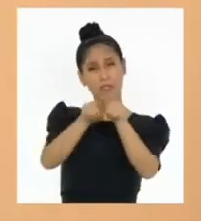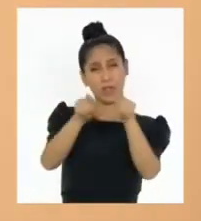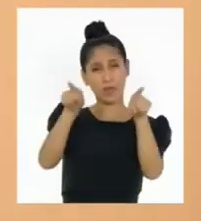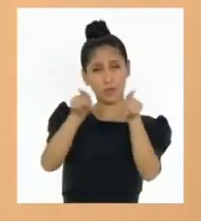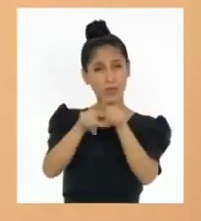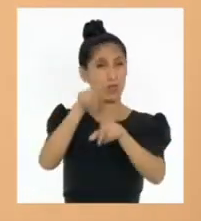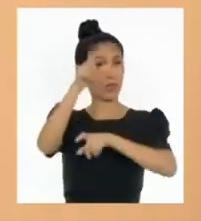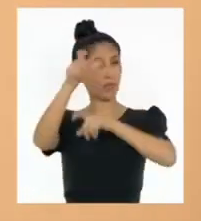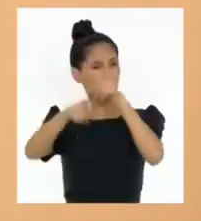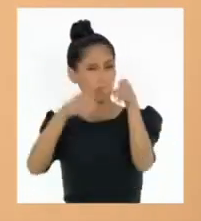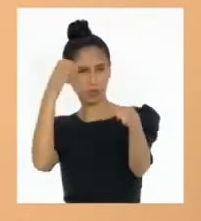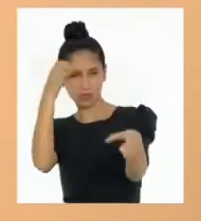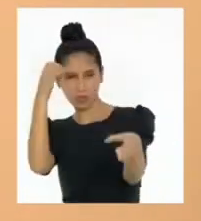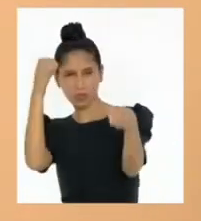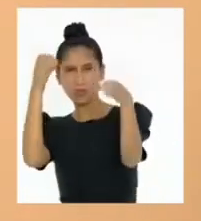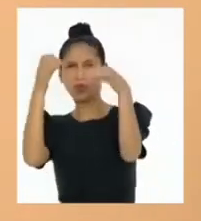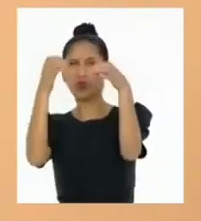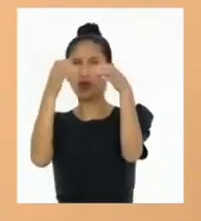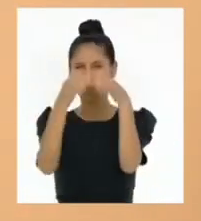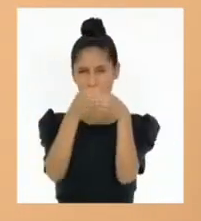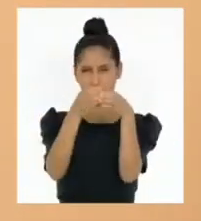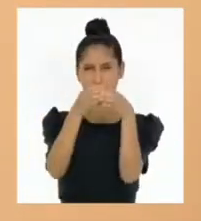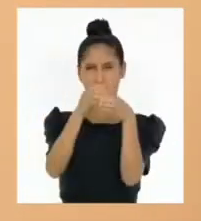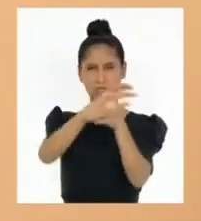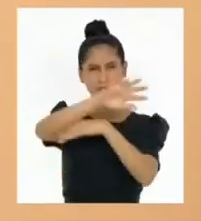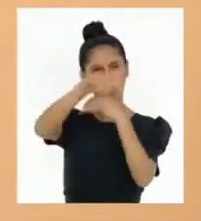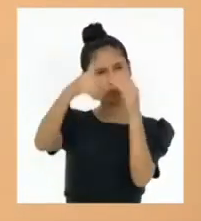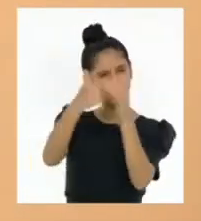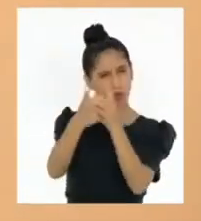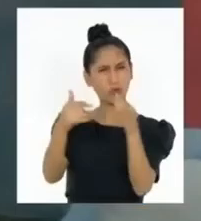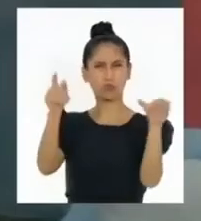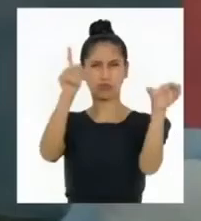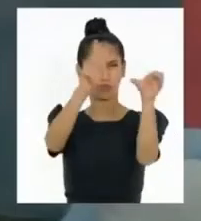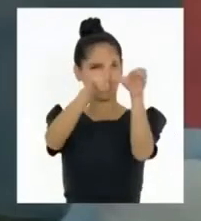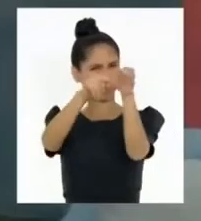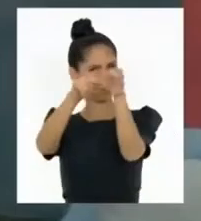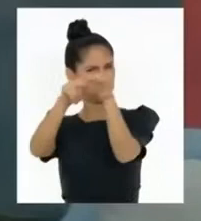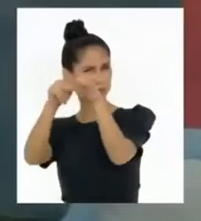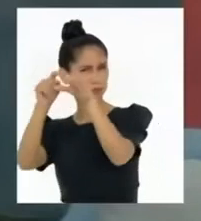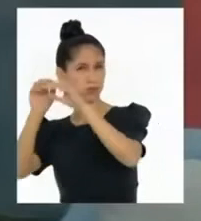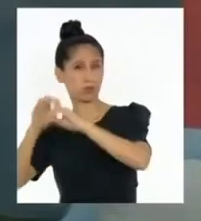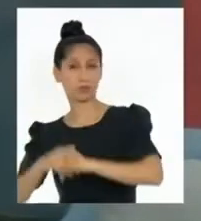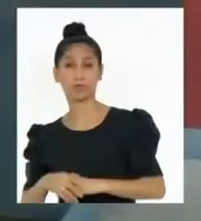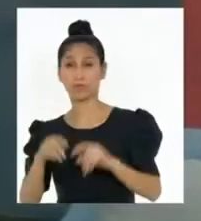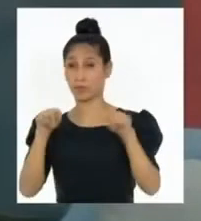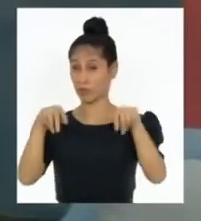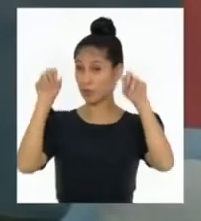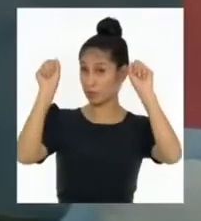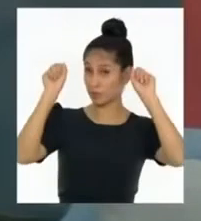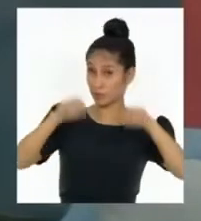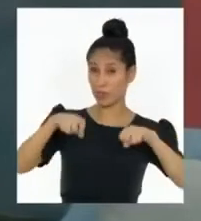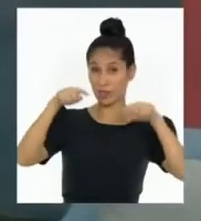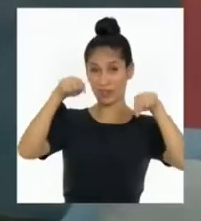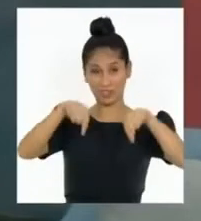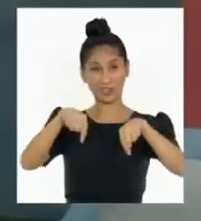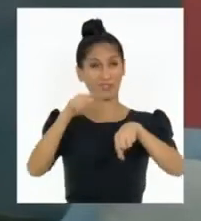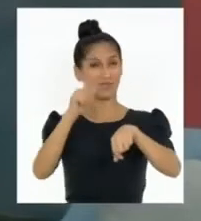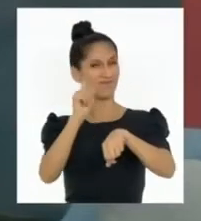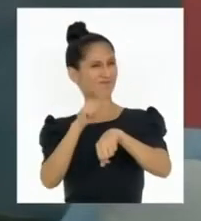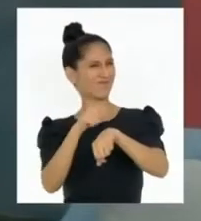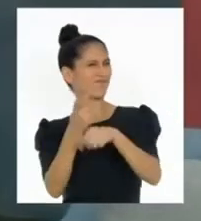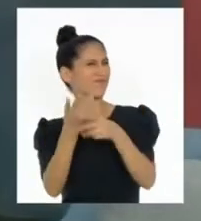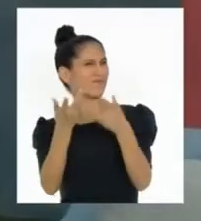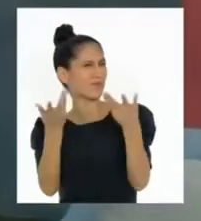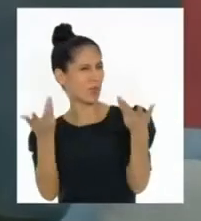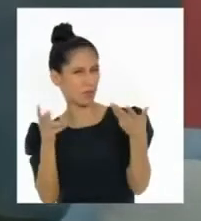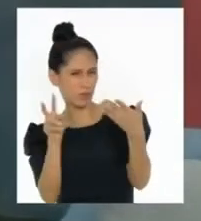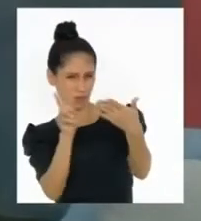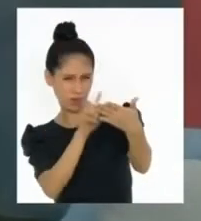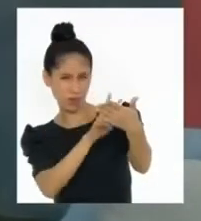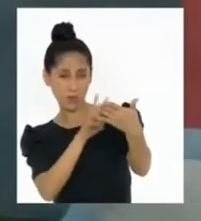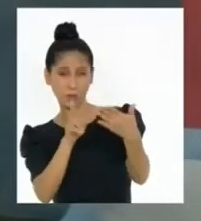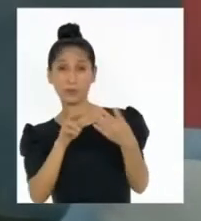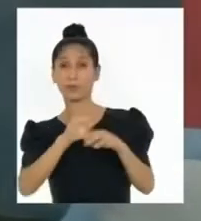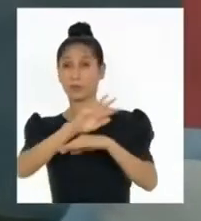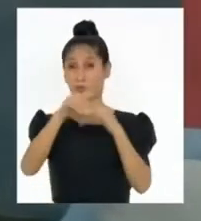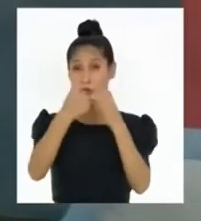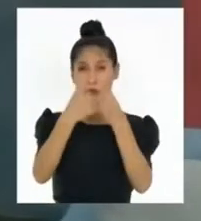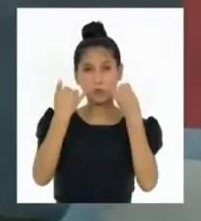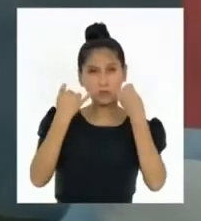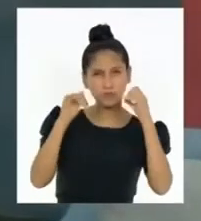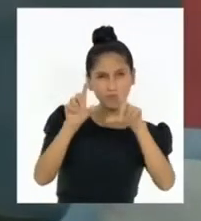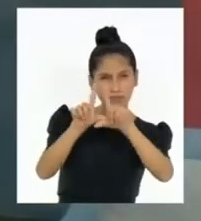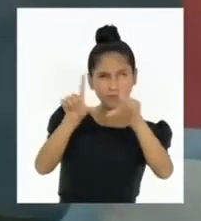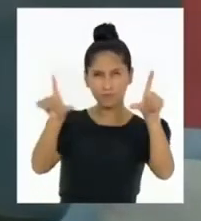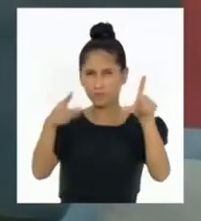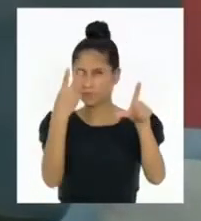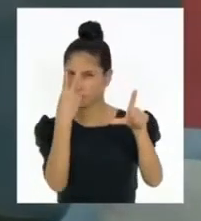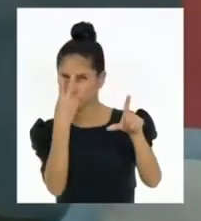peruanos ante el Parlamento Andino. Y así llegamos a este momento en la historia en el que debemos informarnos